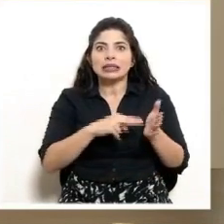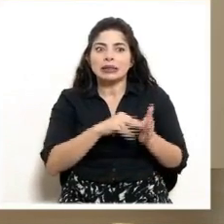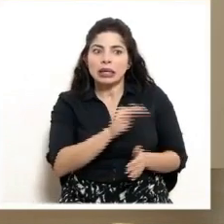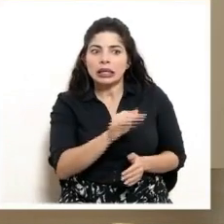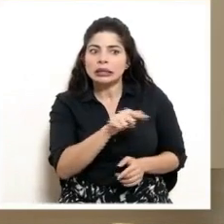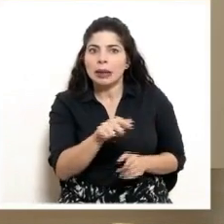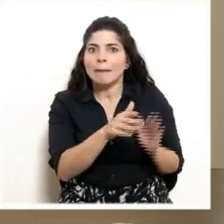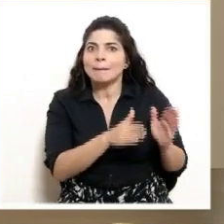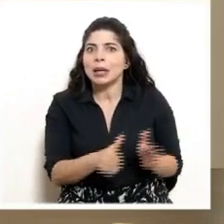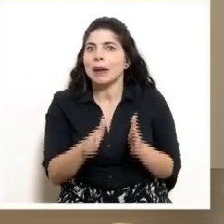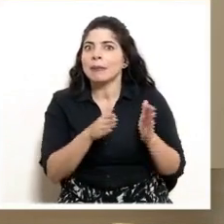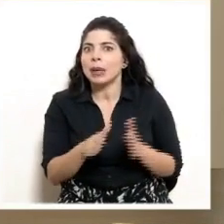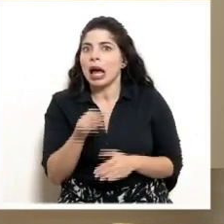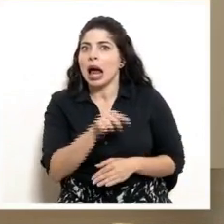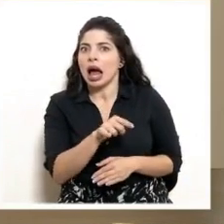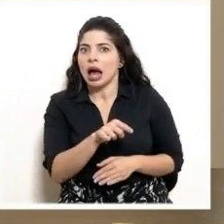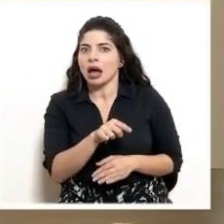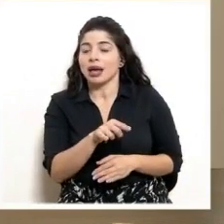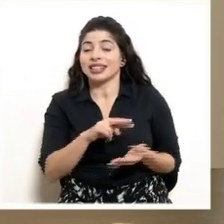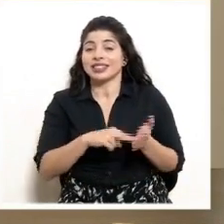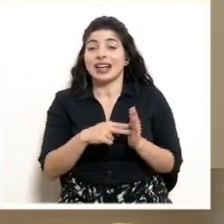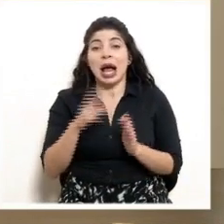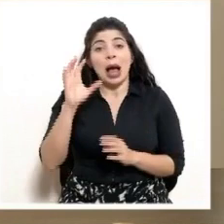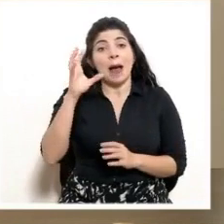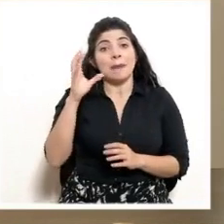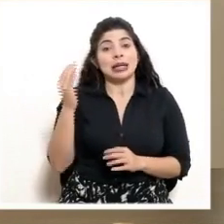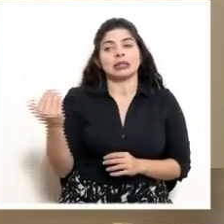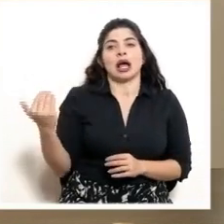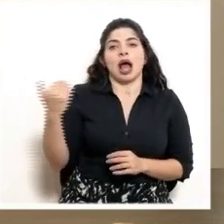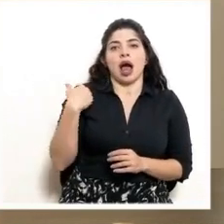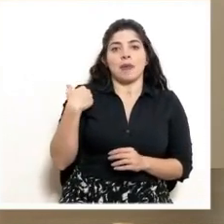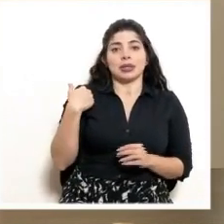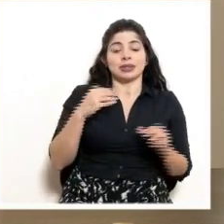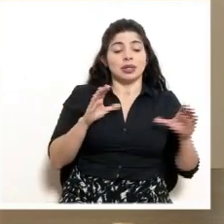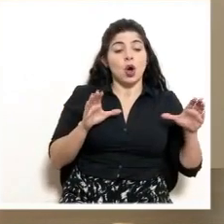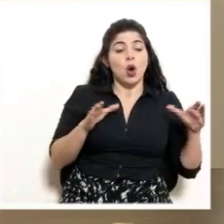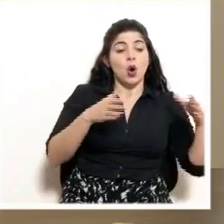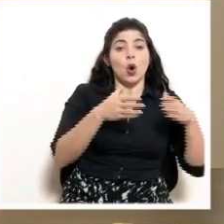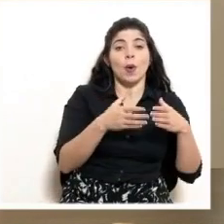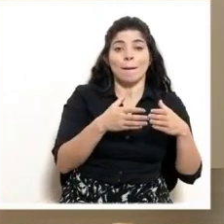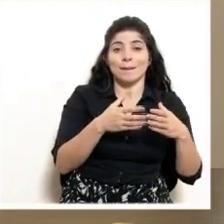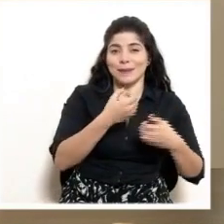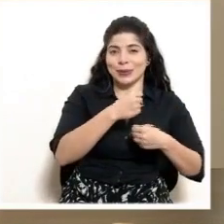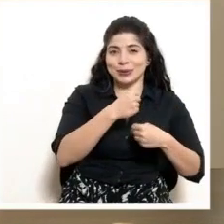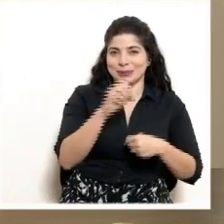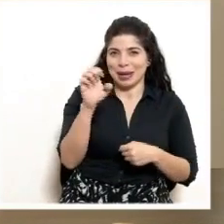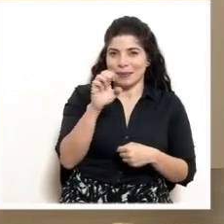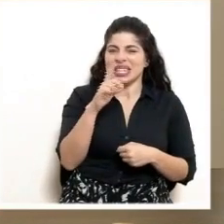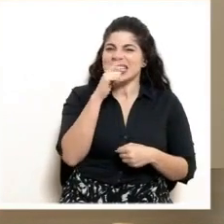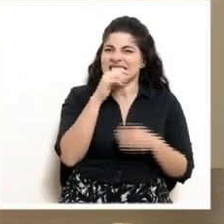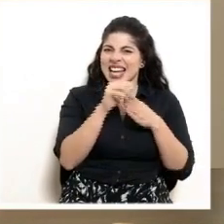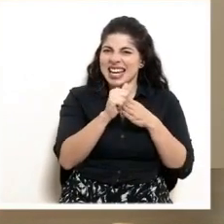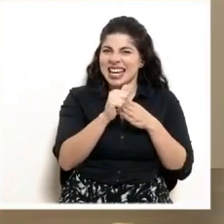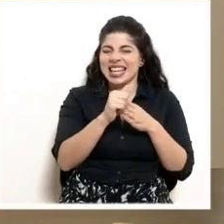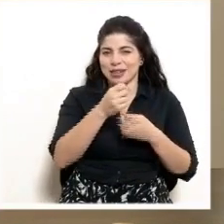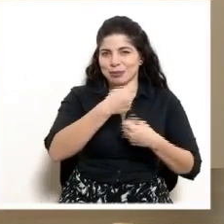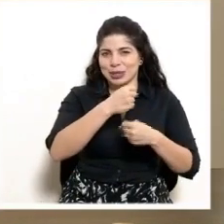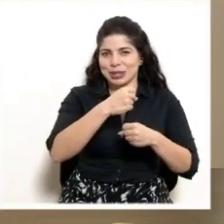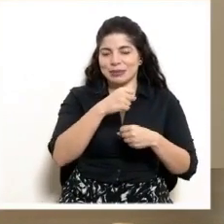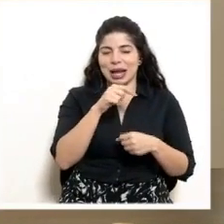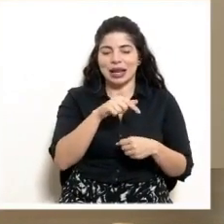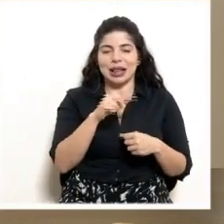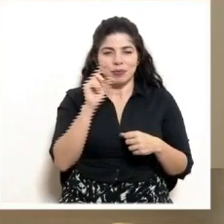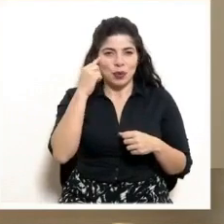en términos generales permite a las mesas de los comités municipales de emergencia lideradas por los gobiernos locales